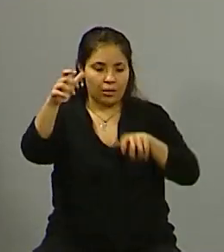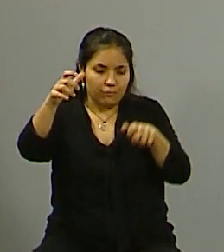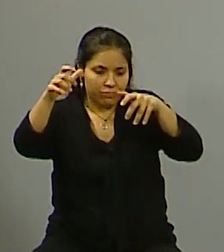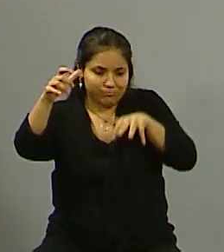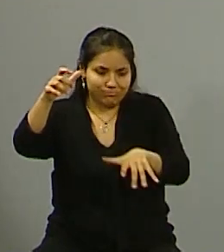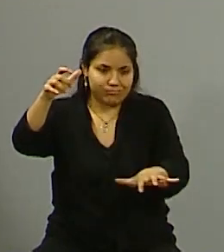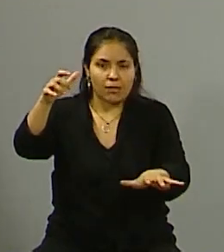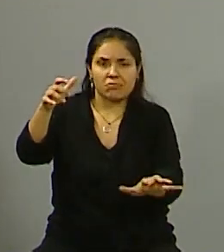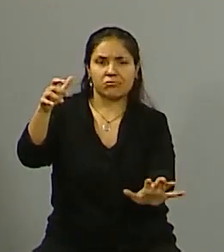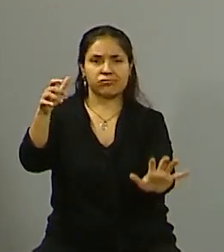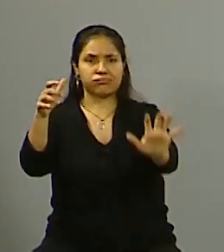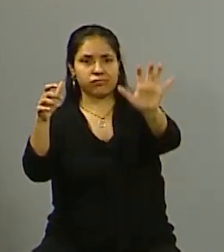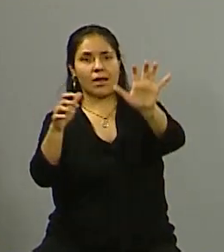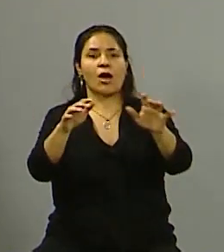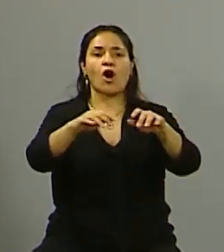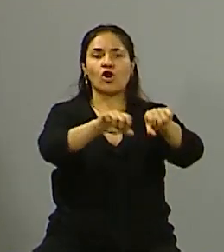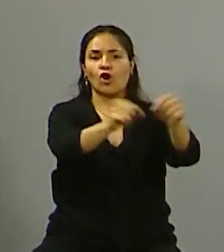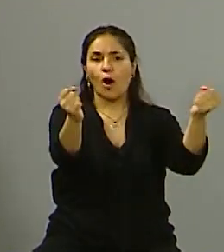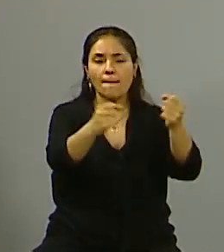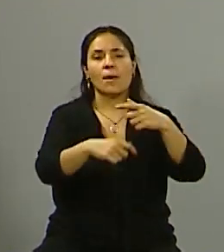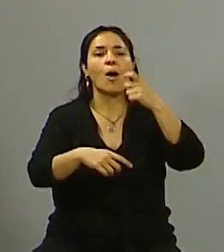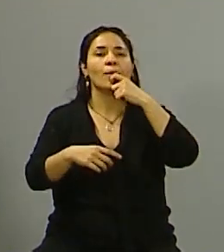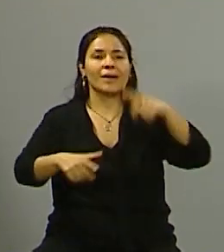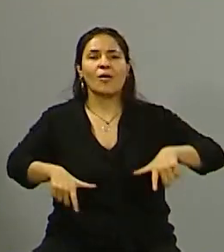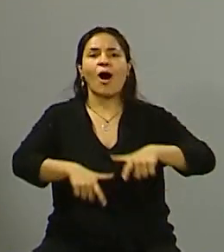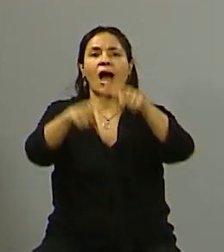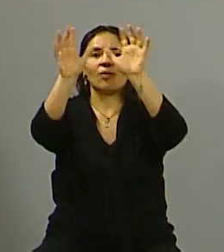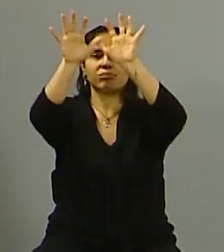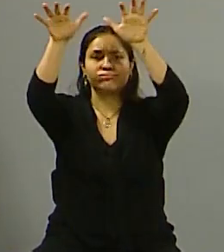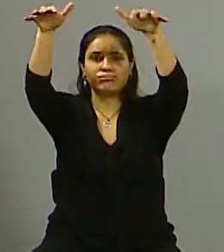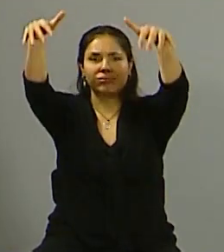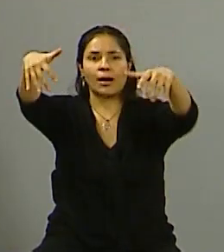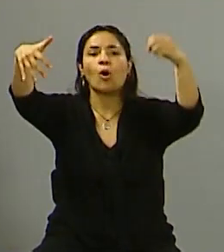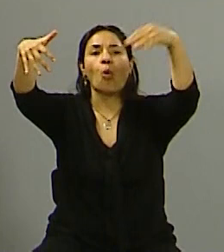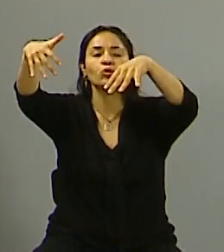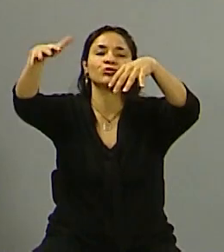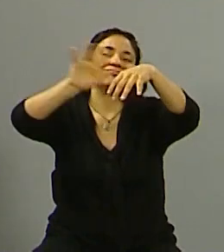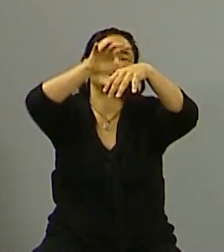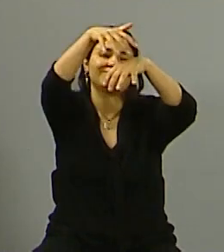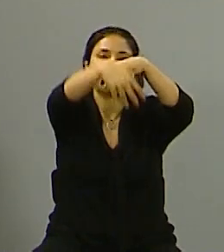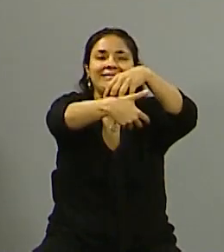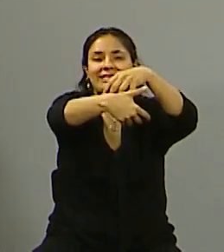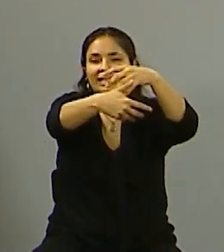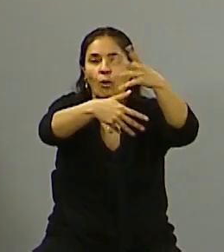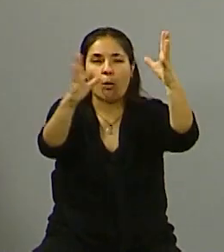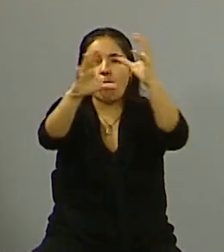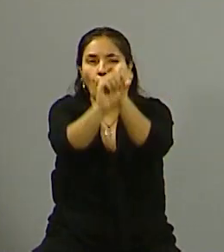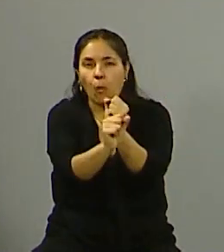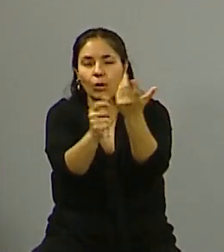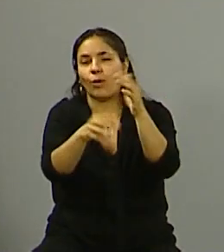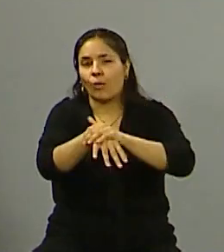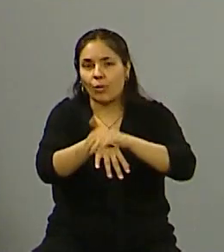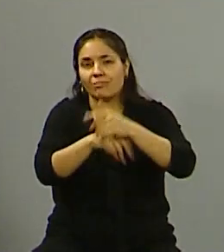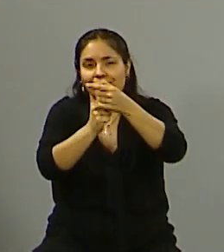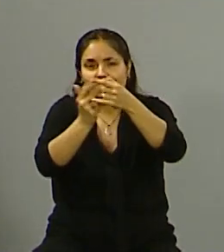tapan las ramas, pueden tapar una luminaria. O pueden afectar incluso el suministro eléctrico. El suministro eléctrico, una luminaria, puede